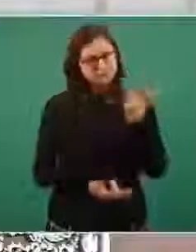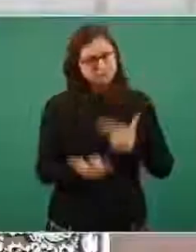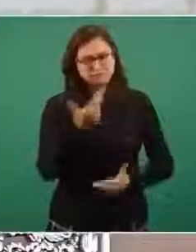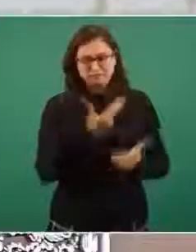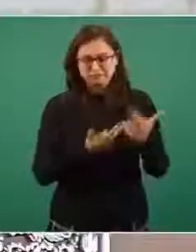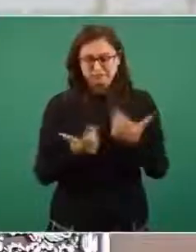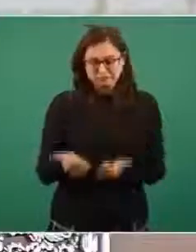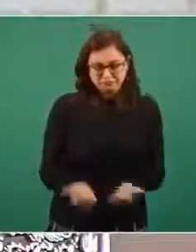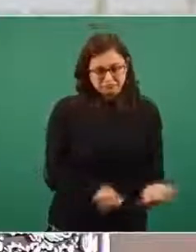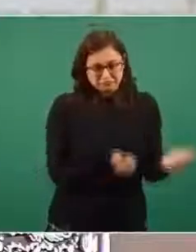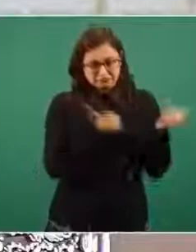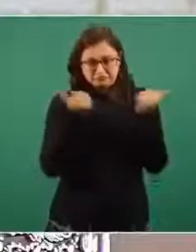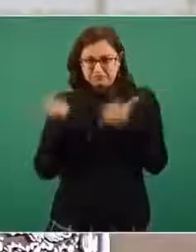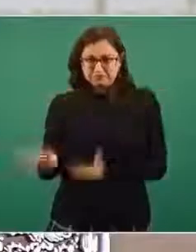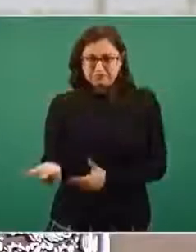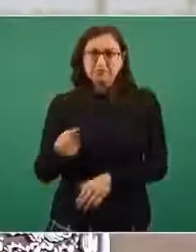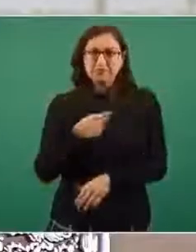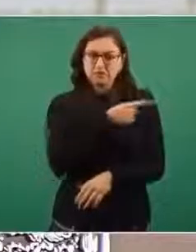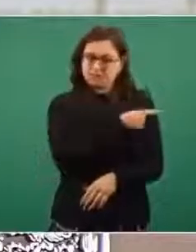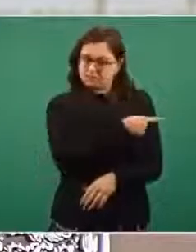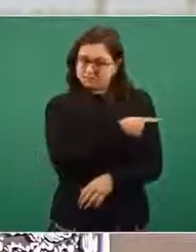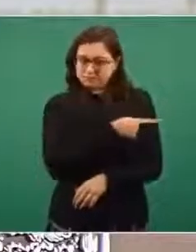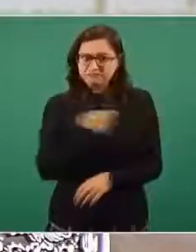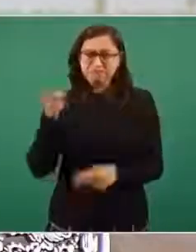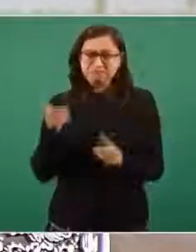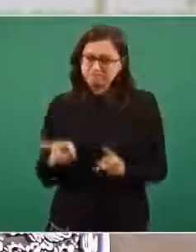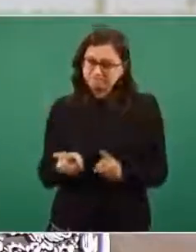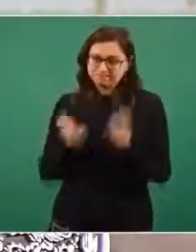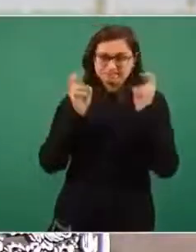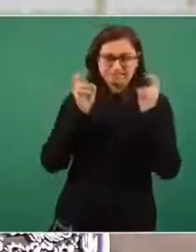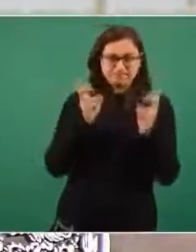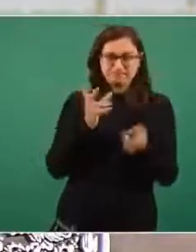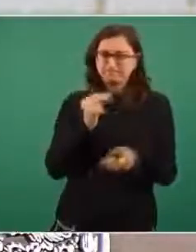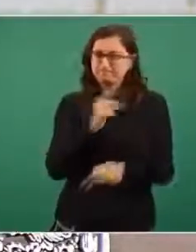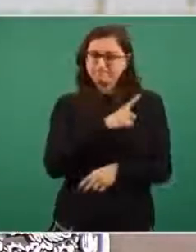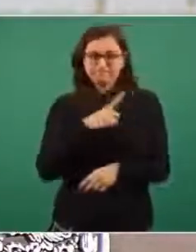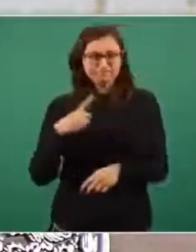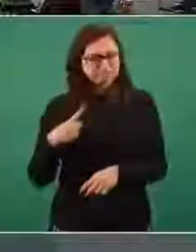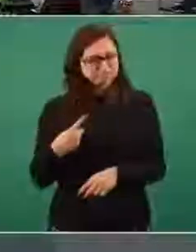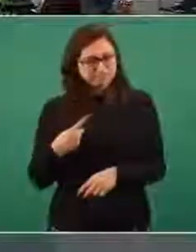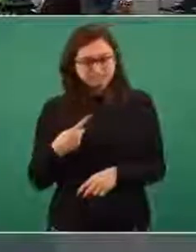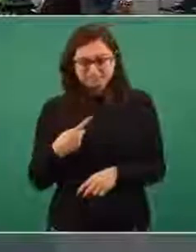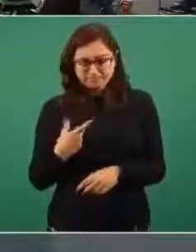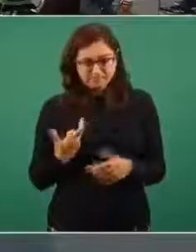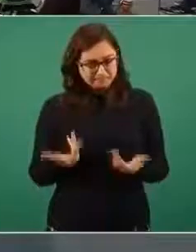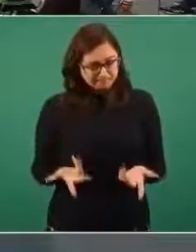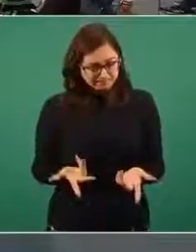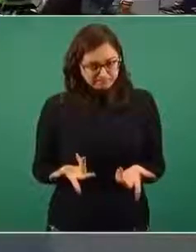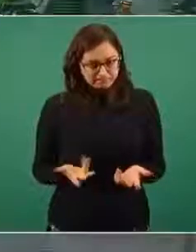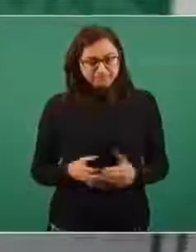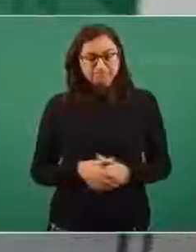lo que ilícitamente se llevaron y no les corresponde. Gracias.